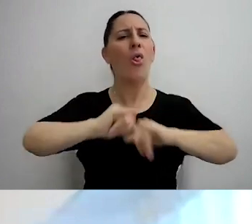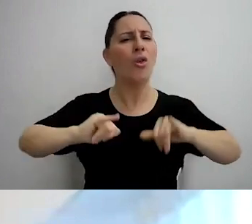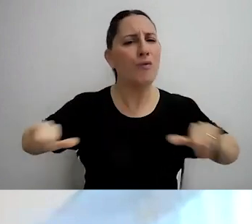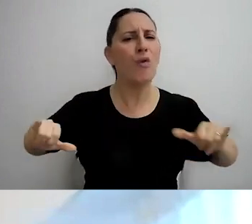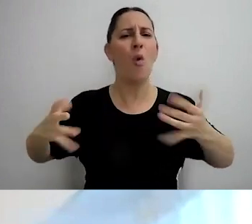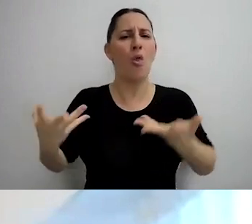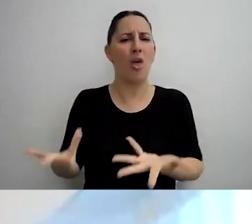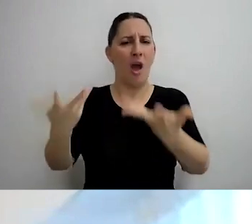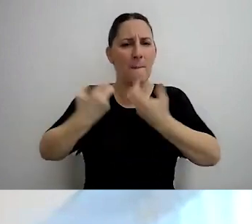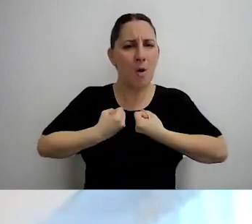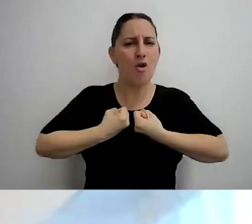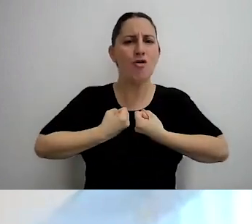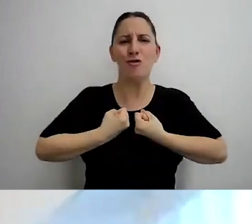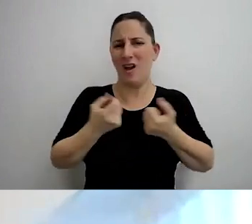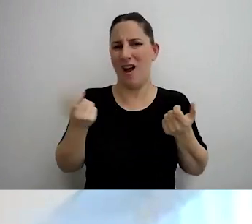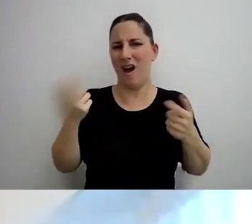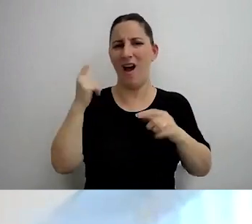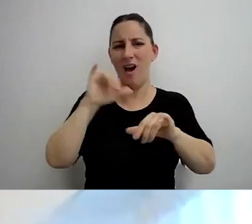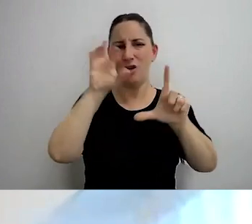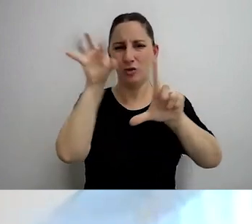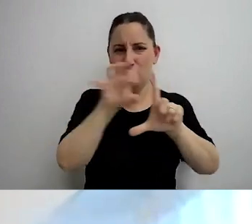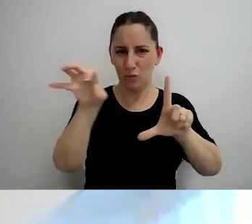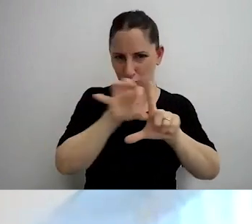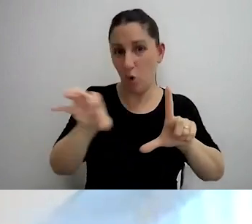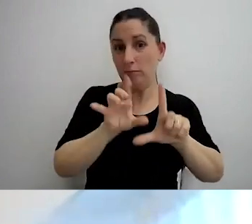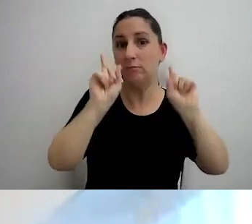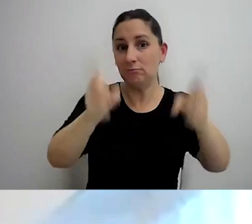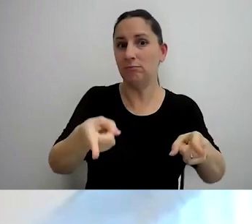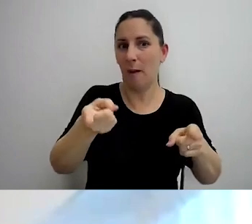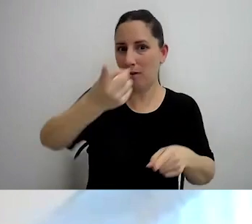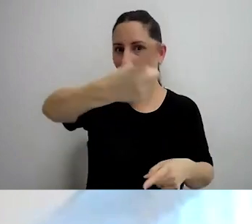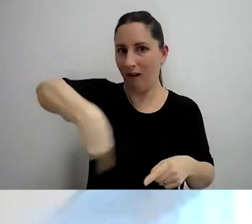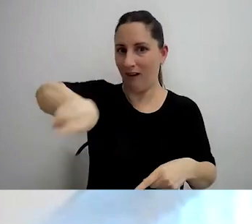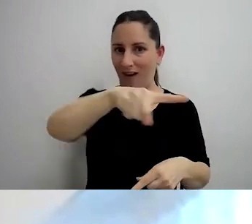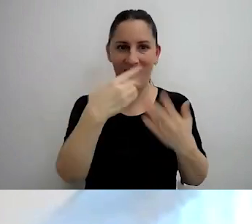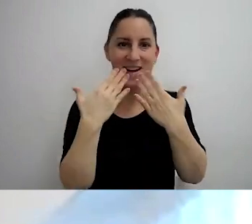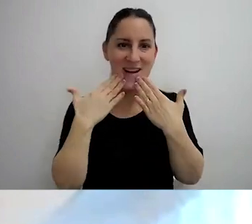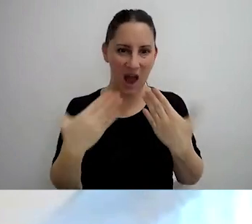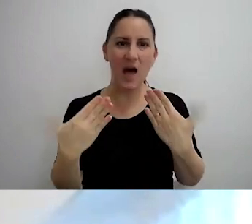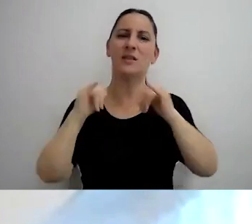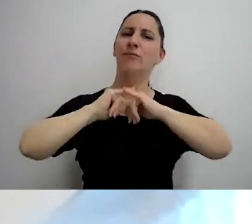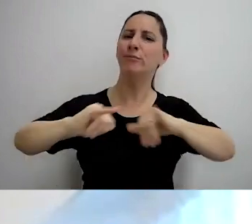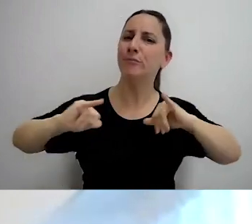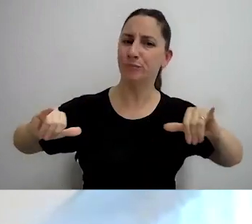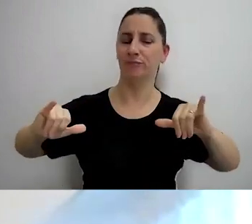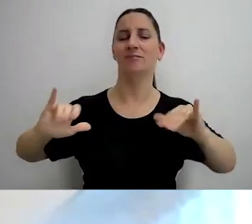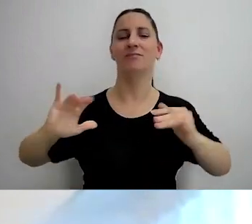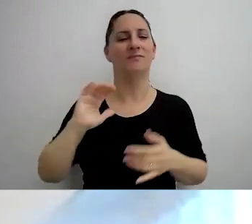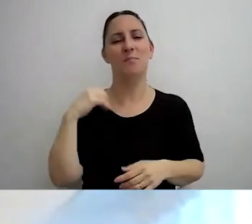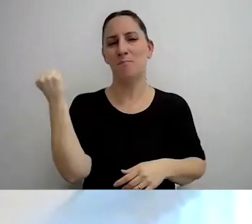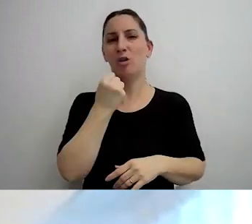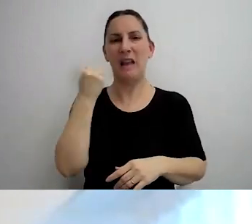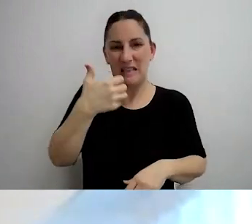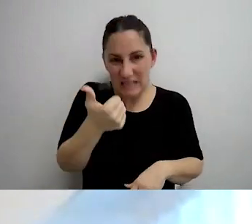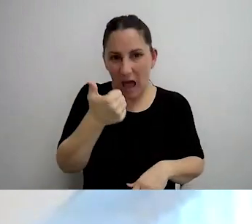encuentros se hagan efectivos, también colaboran a su difusión, y que esto, justamente, que ya llevemos seis